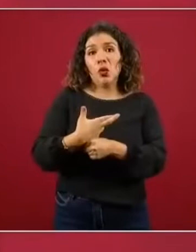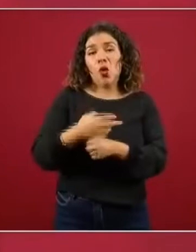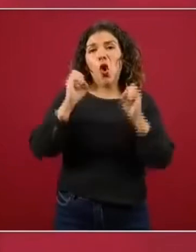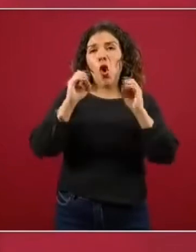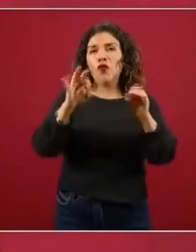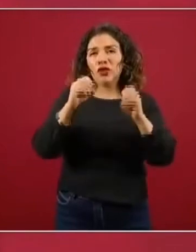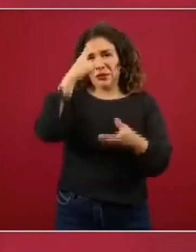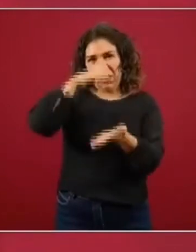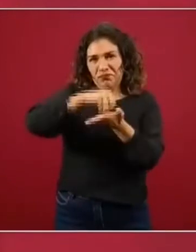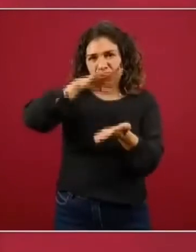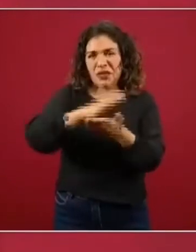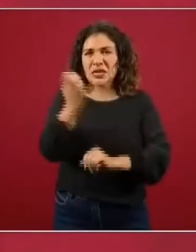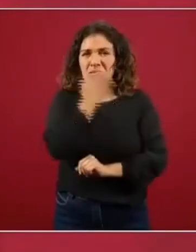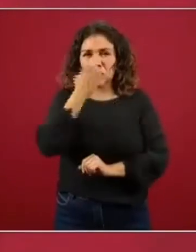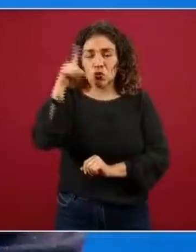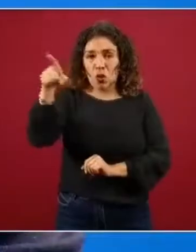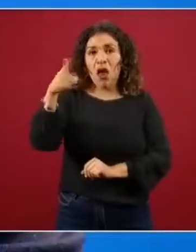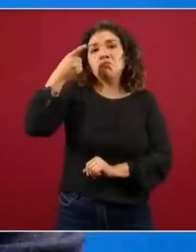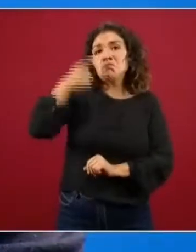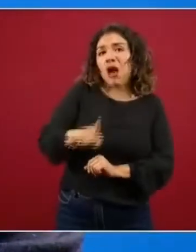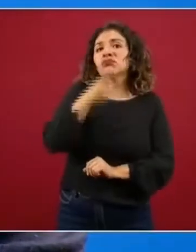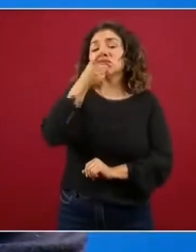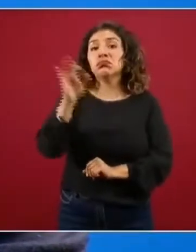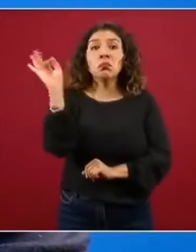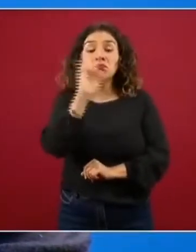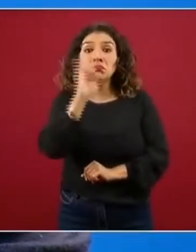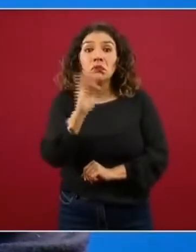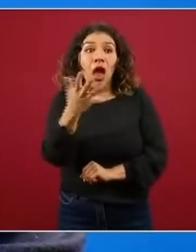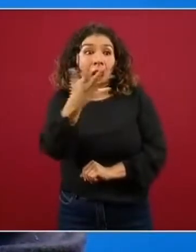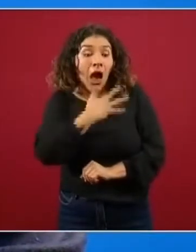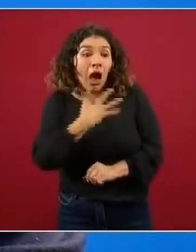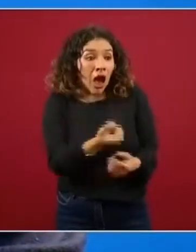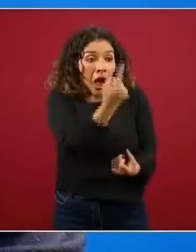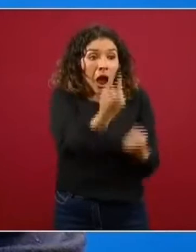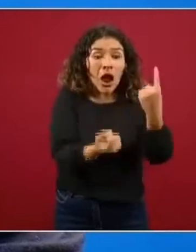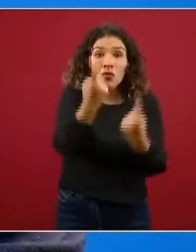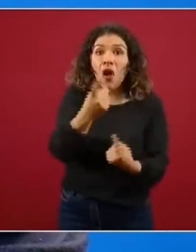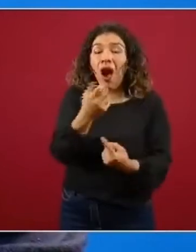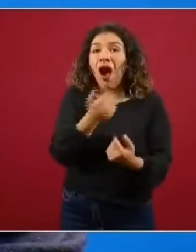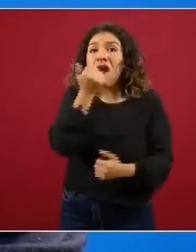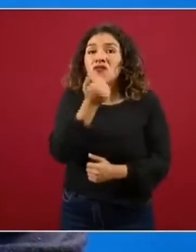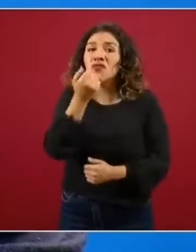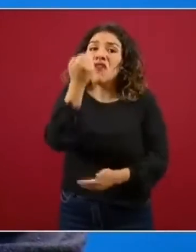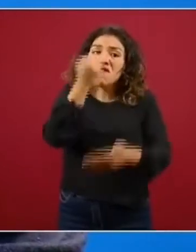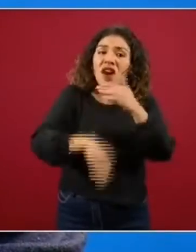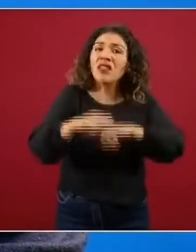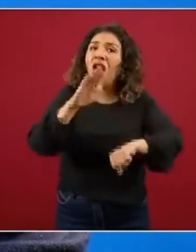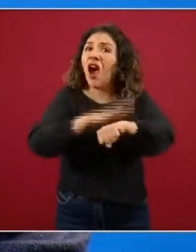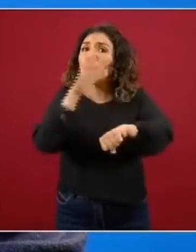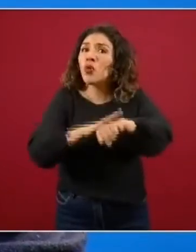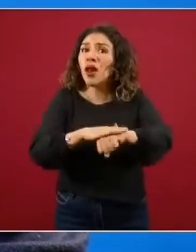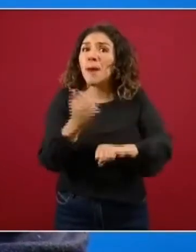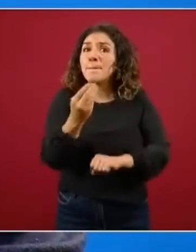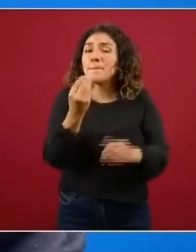oficina de registro escolar para que, aunque hayan, deban materias más de tres,